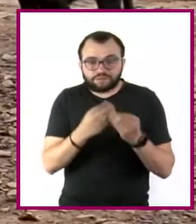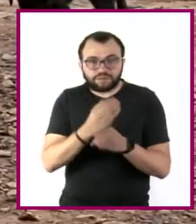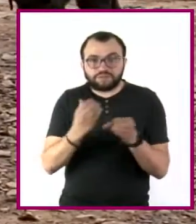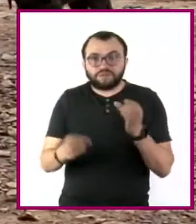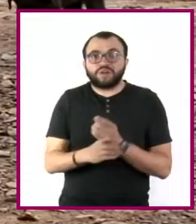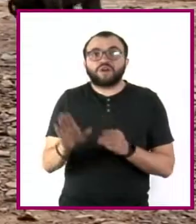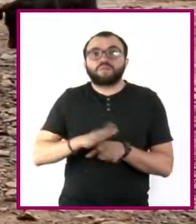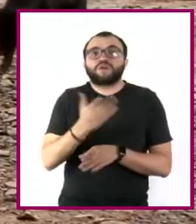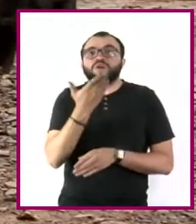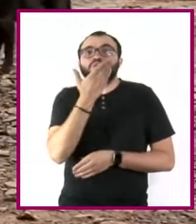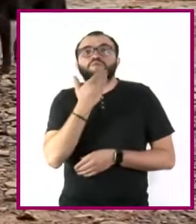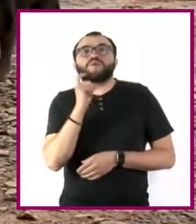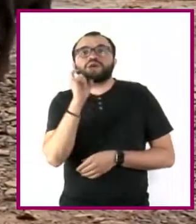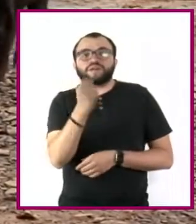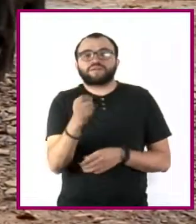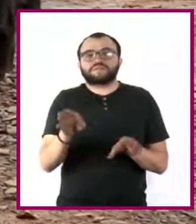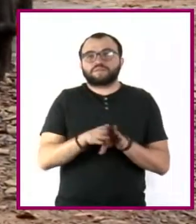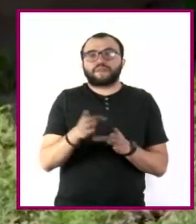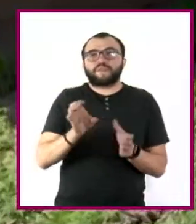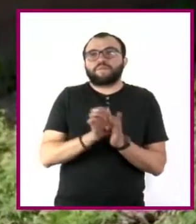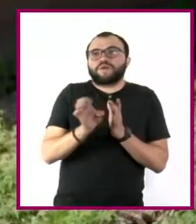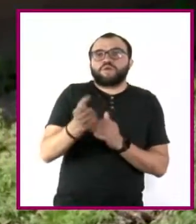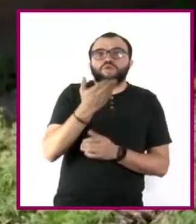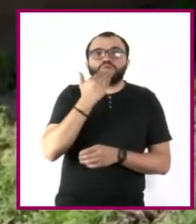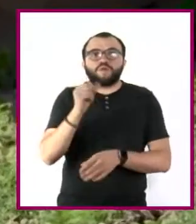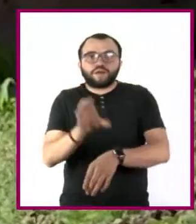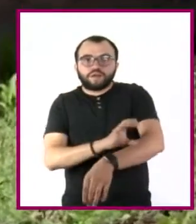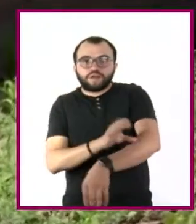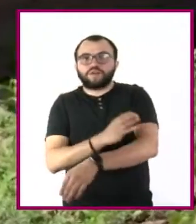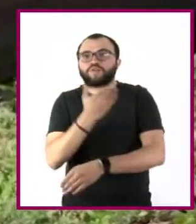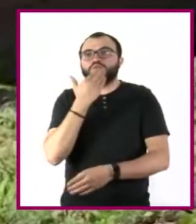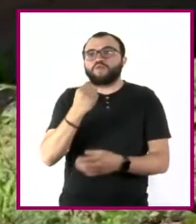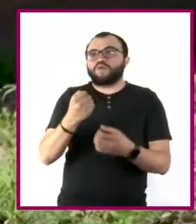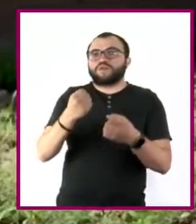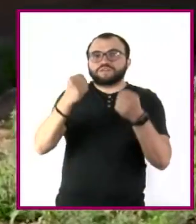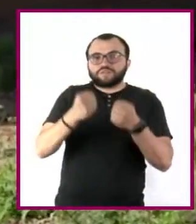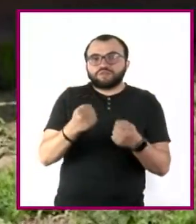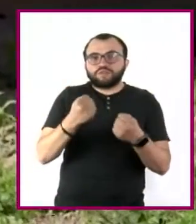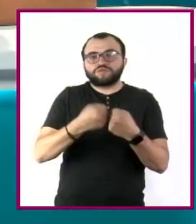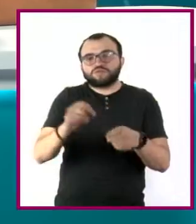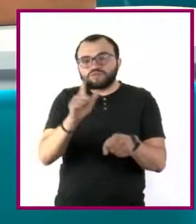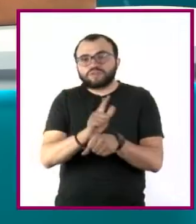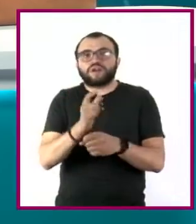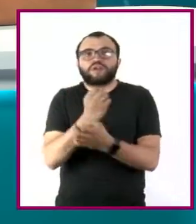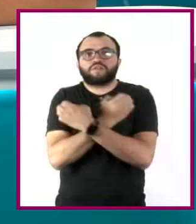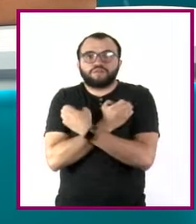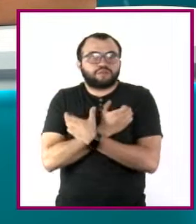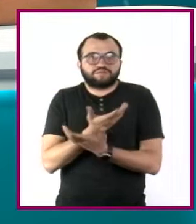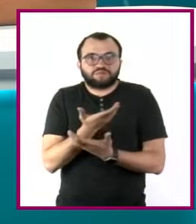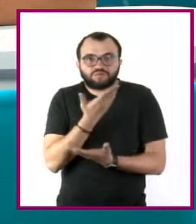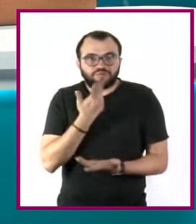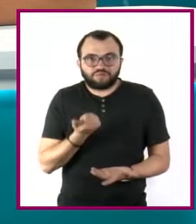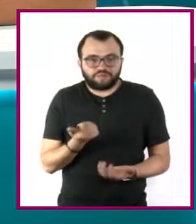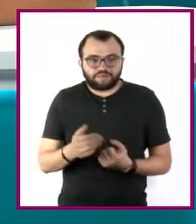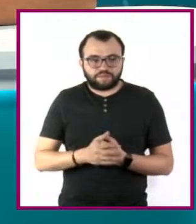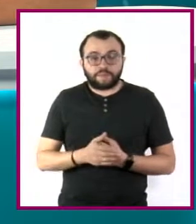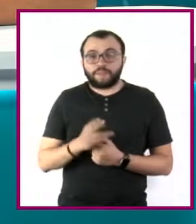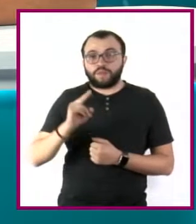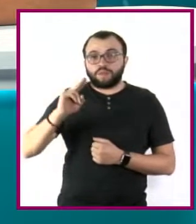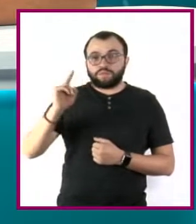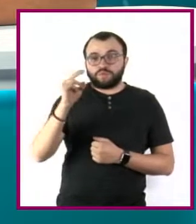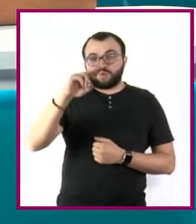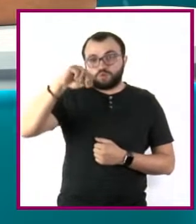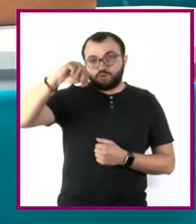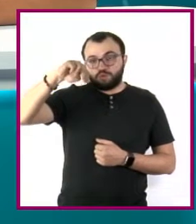al menos un servicio público básico como electricidad, seguridad social, educación, entre otros. En este año la UNAM realizó una